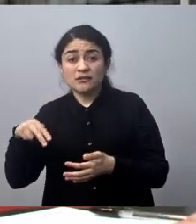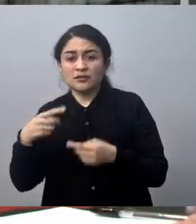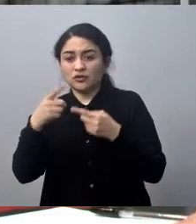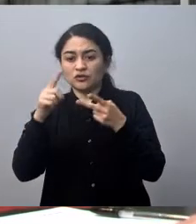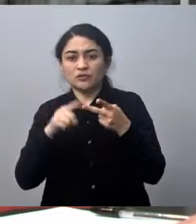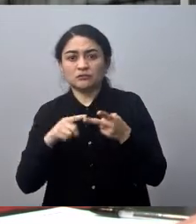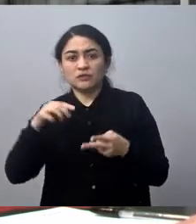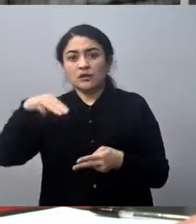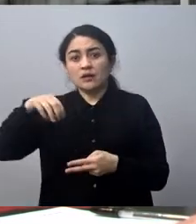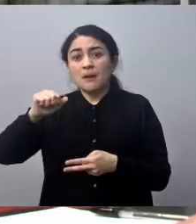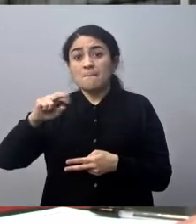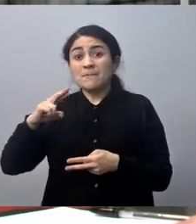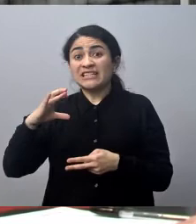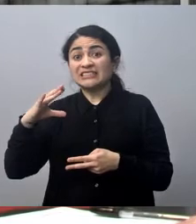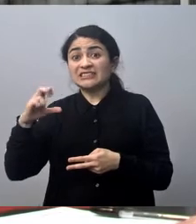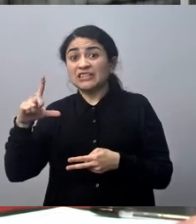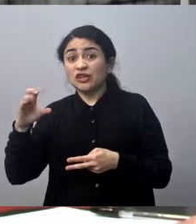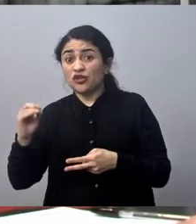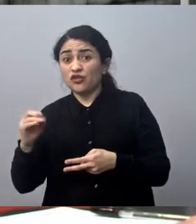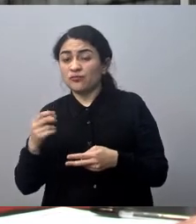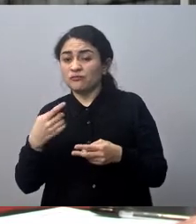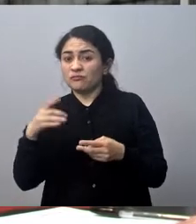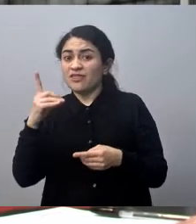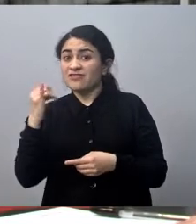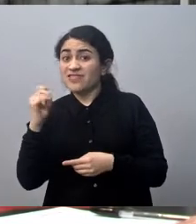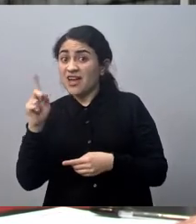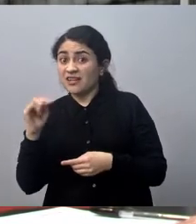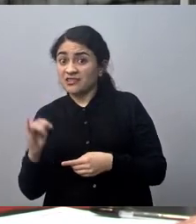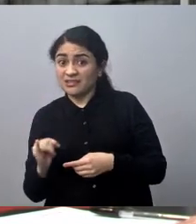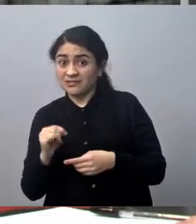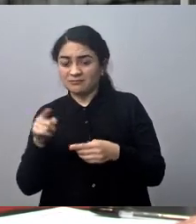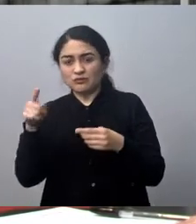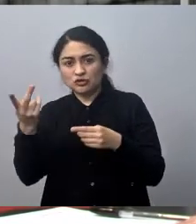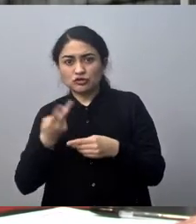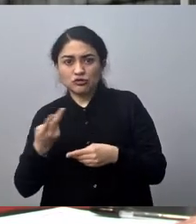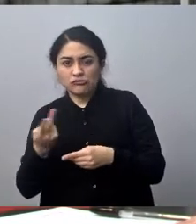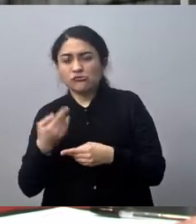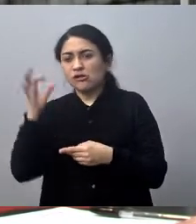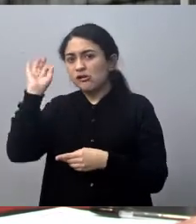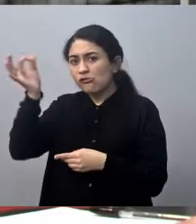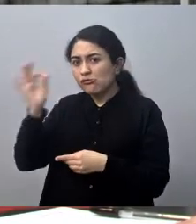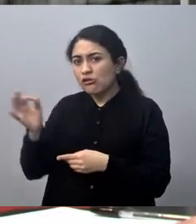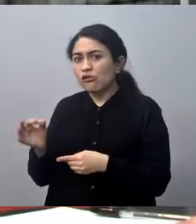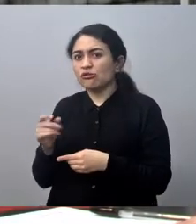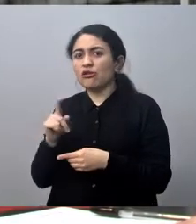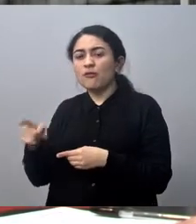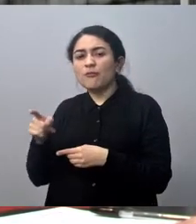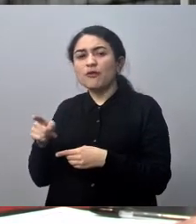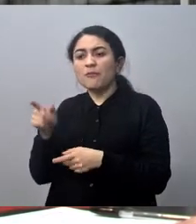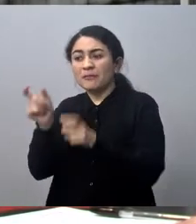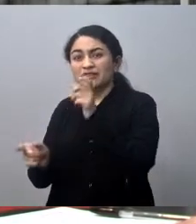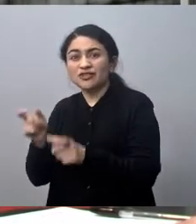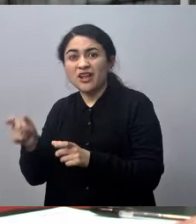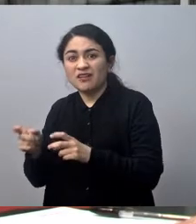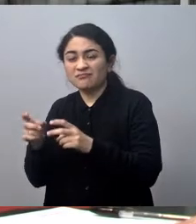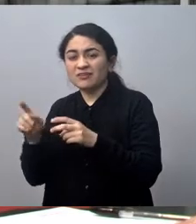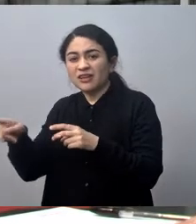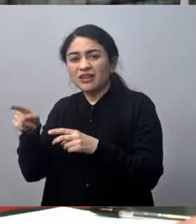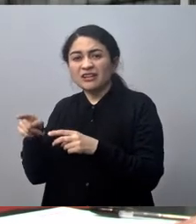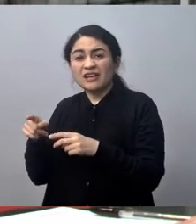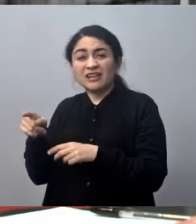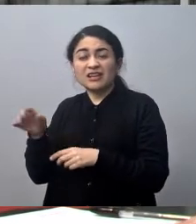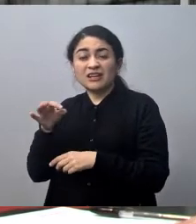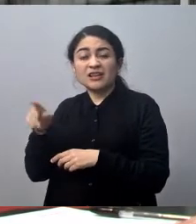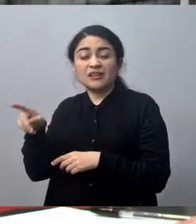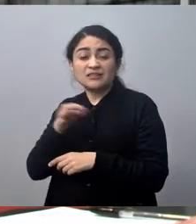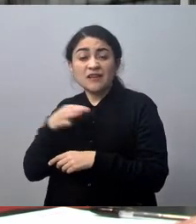que consiguieron esta entrevista. Entonces, está en este proceso, nos hemos reunido con la gente técnica del Servio y están trabajando porque me dijeron